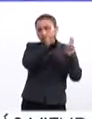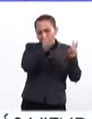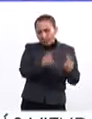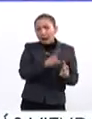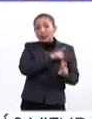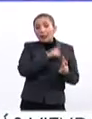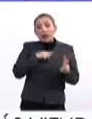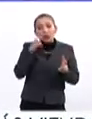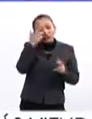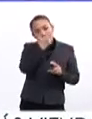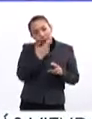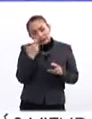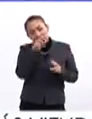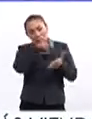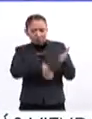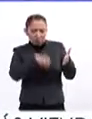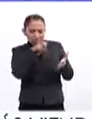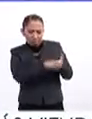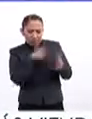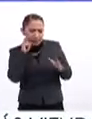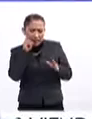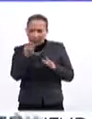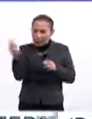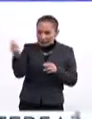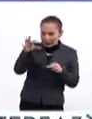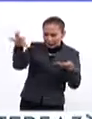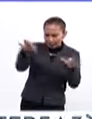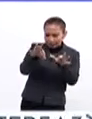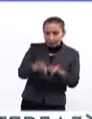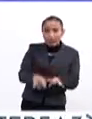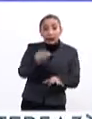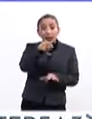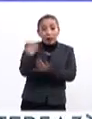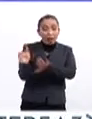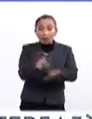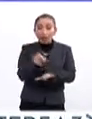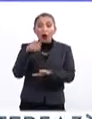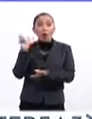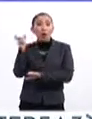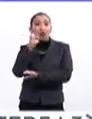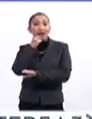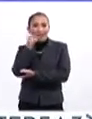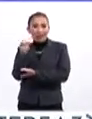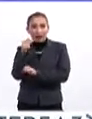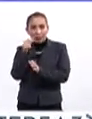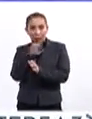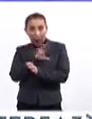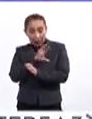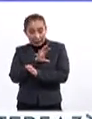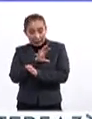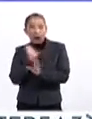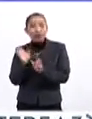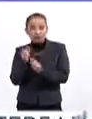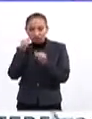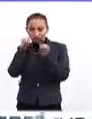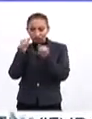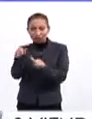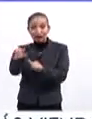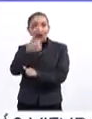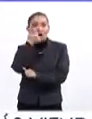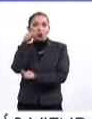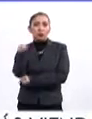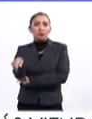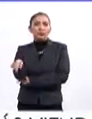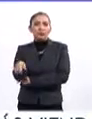habrá que revisarlo, pulirlo, focalizarlo y en su lugar, cuando nos ha dejado espacio, entonces poner al